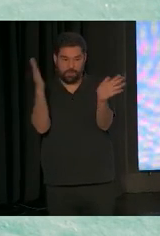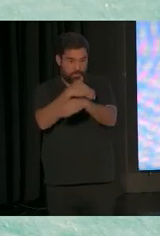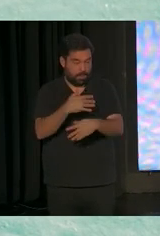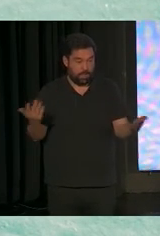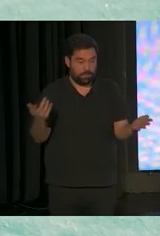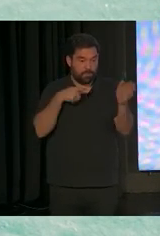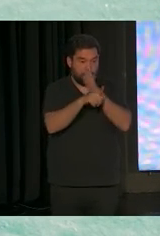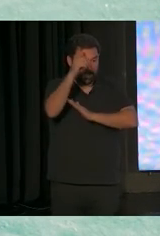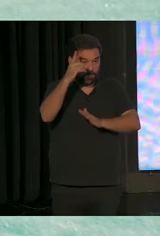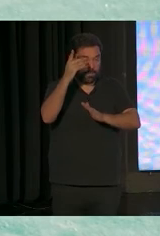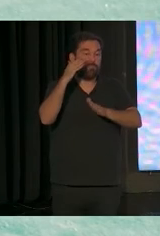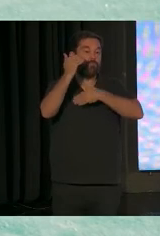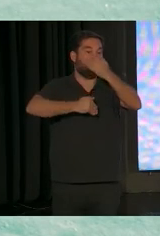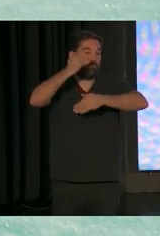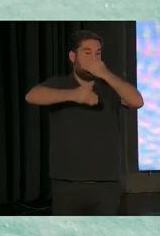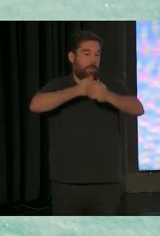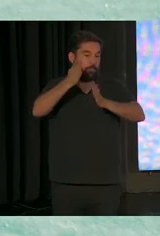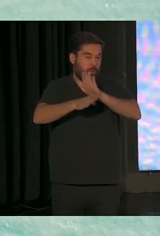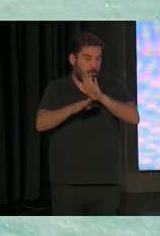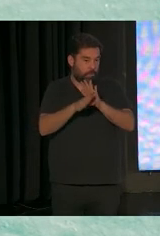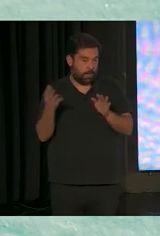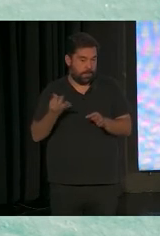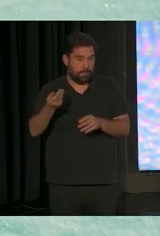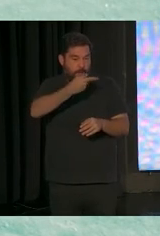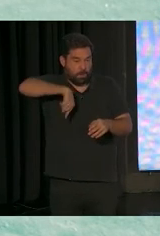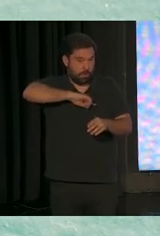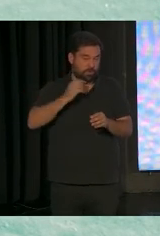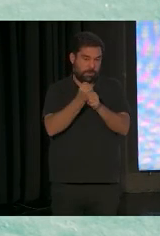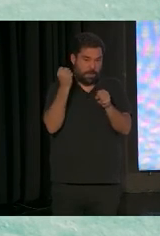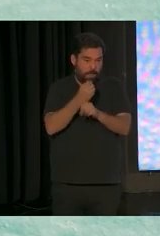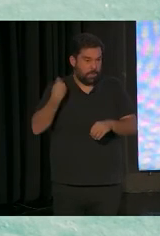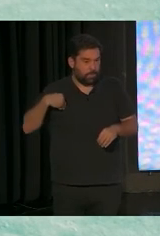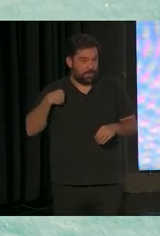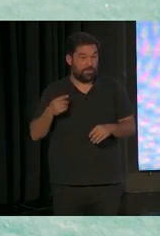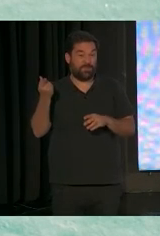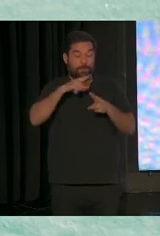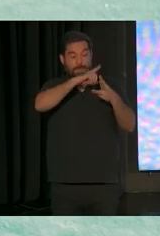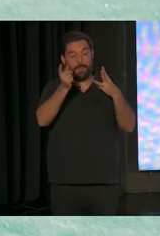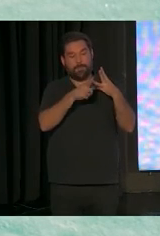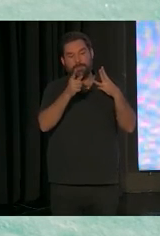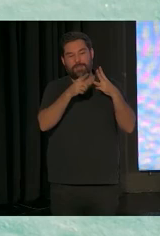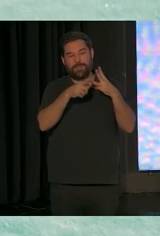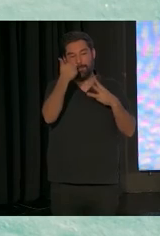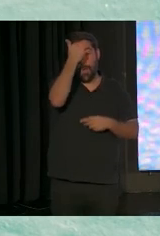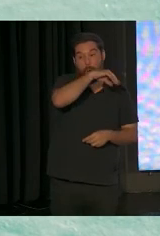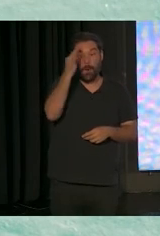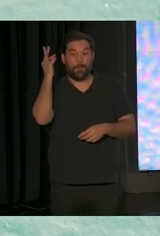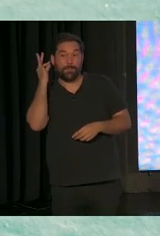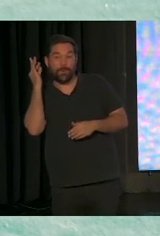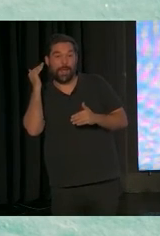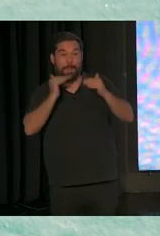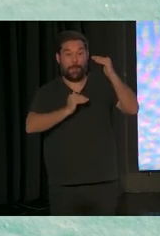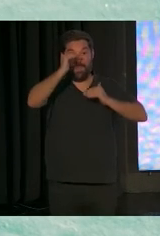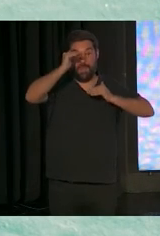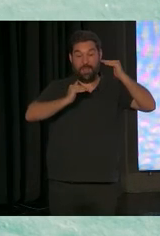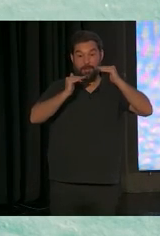que seguir avanzando en ello. Nosotros estamos ahí también. Y, por supuesto, la perspectiva de género. ¿Qué está pasando? ¿Sigue habiendo